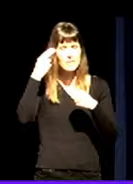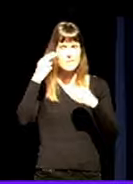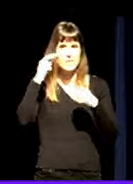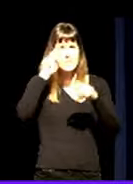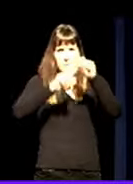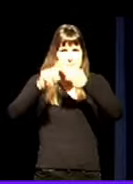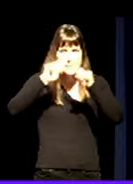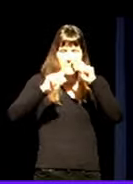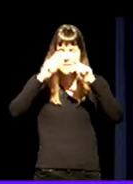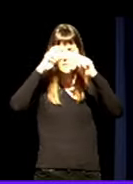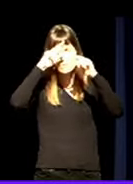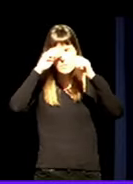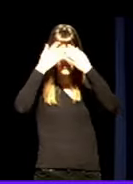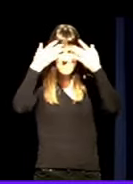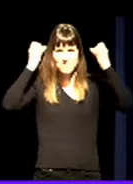usatzeko.